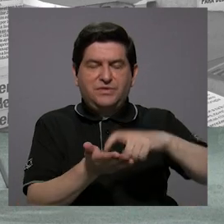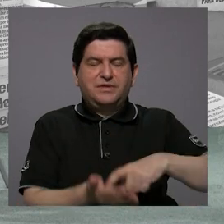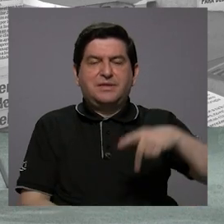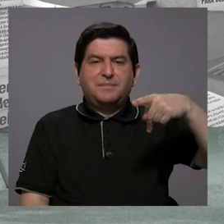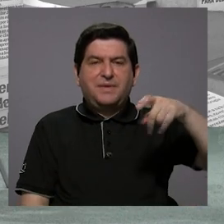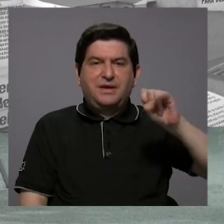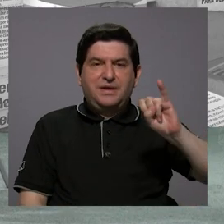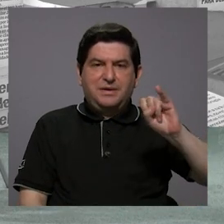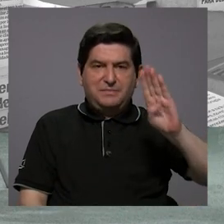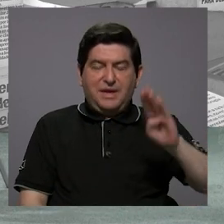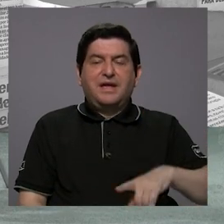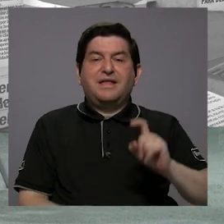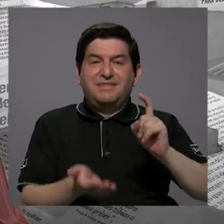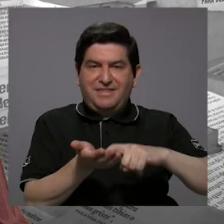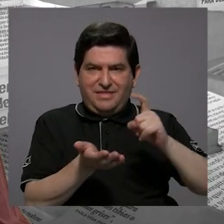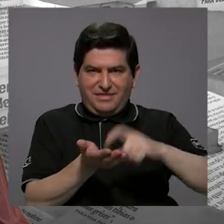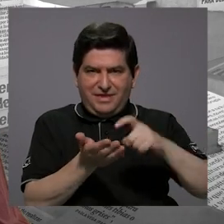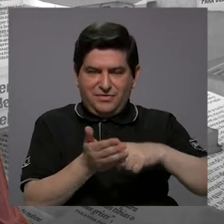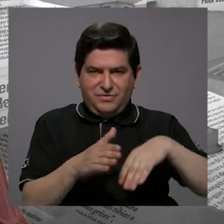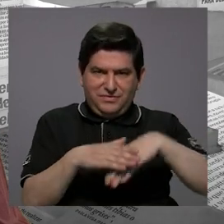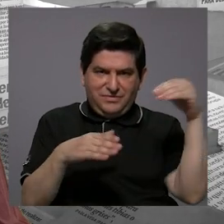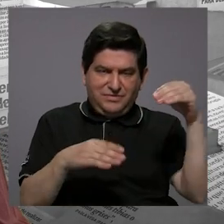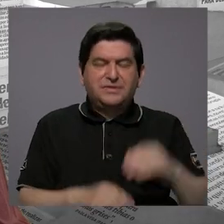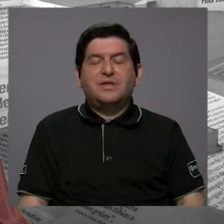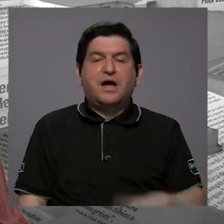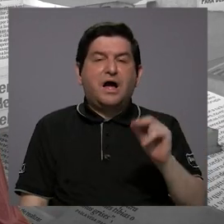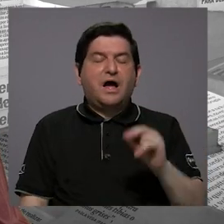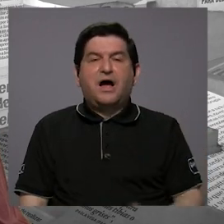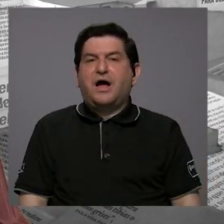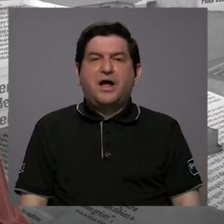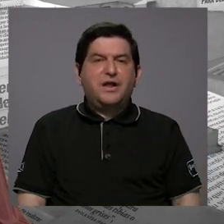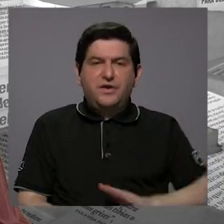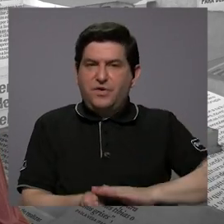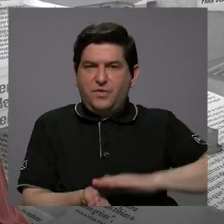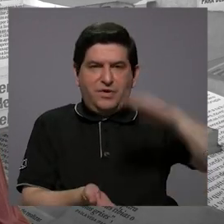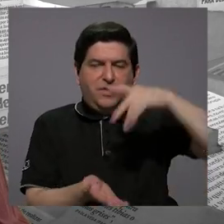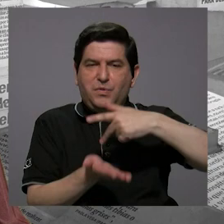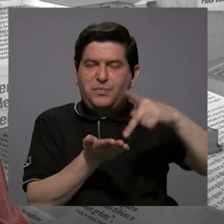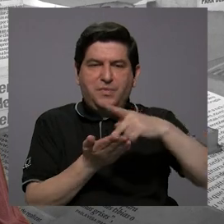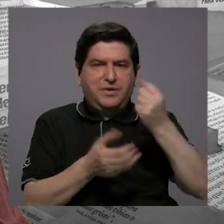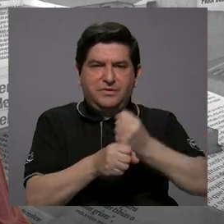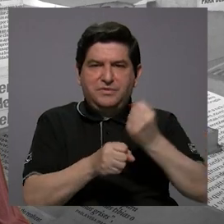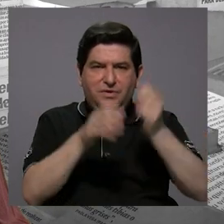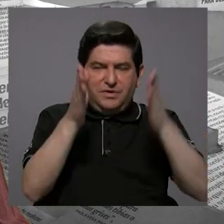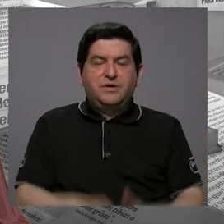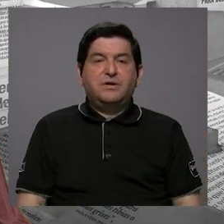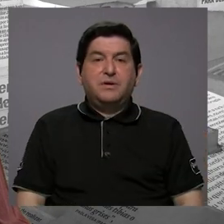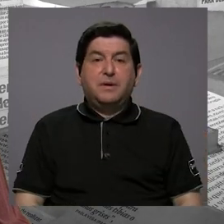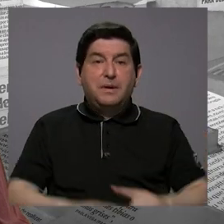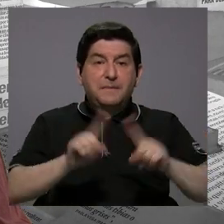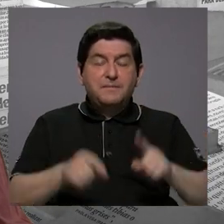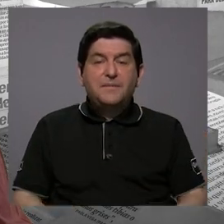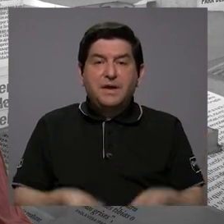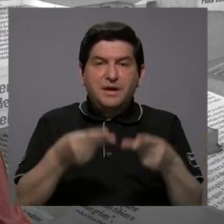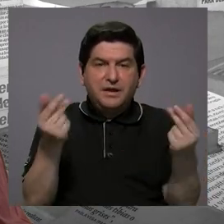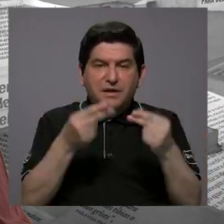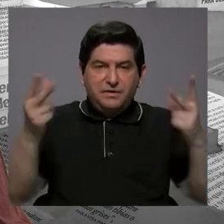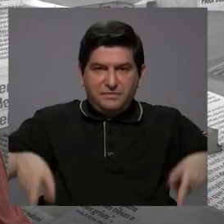en deuda, entonces tampoco hay aumentos salariales, está completamente congelado el salario y obviamente la inflación sigue subiendo.